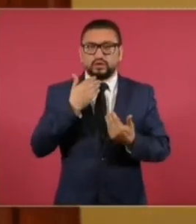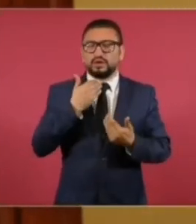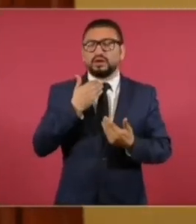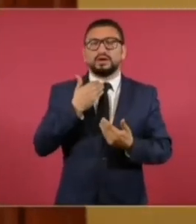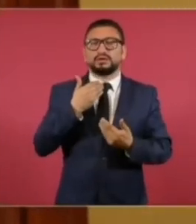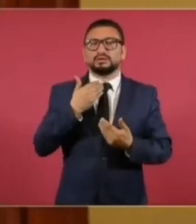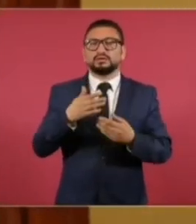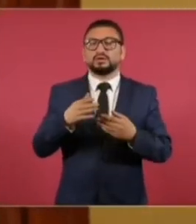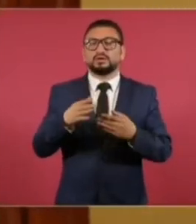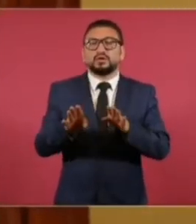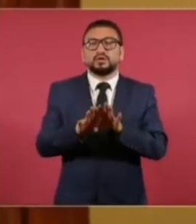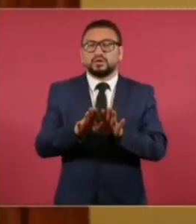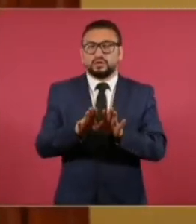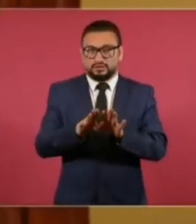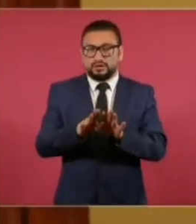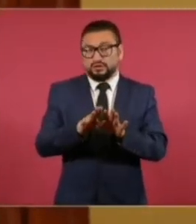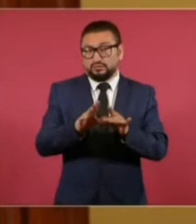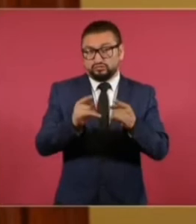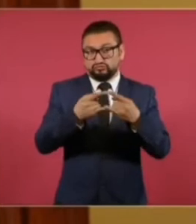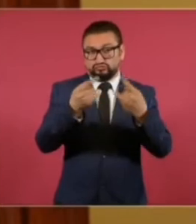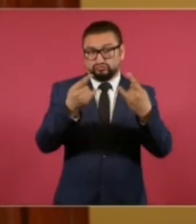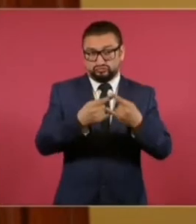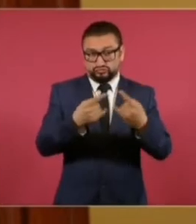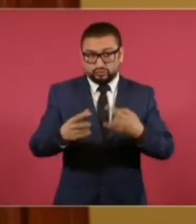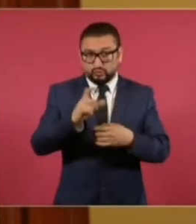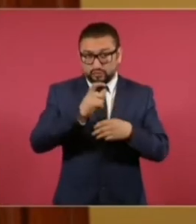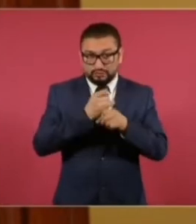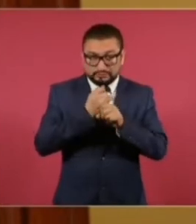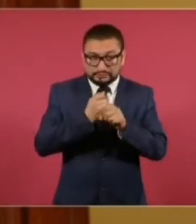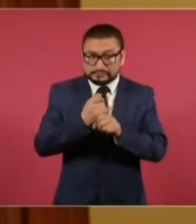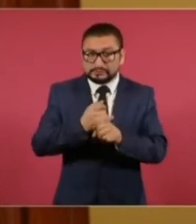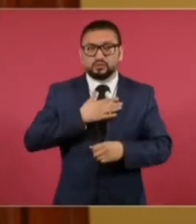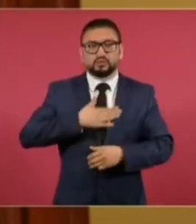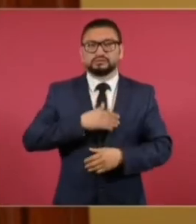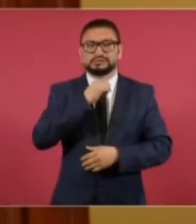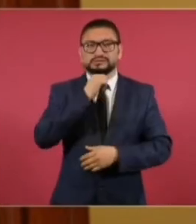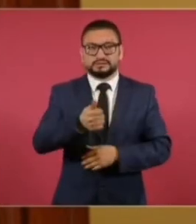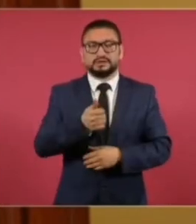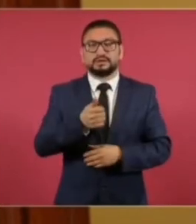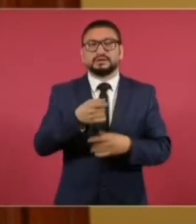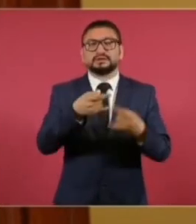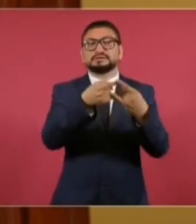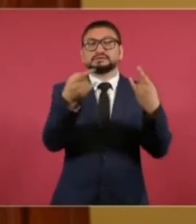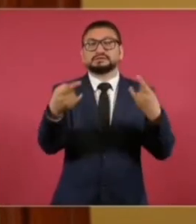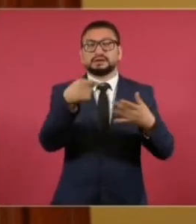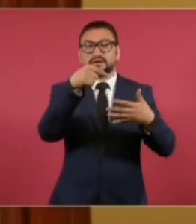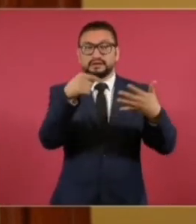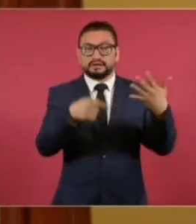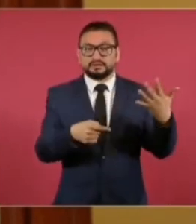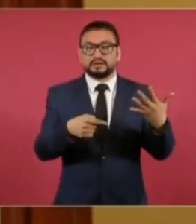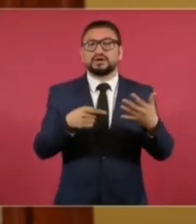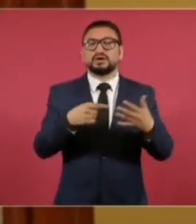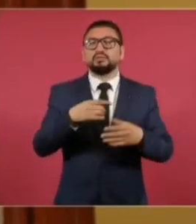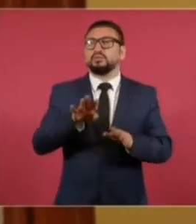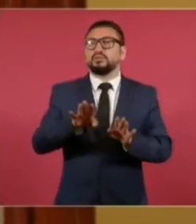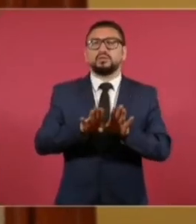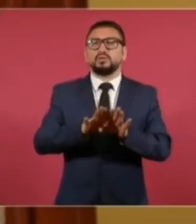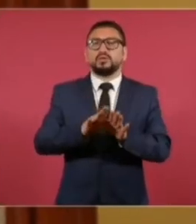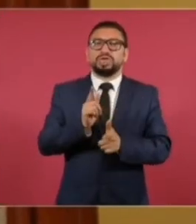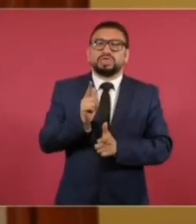impartición de justicia en algunos de estos casos. Casos que hace justicia lenta,